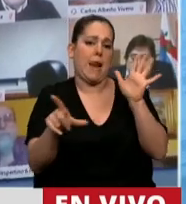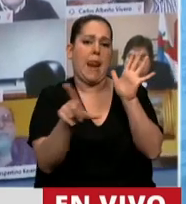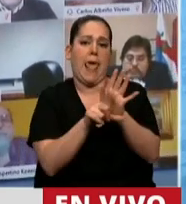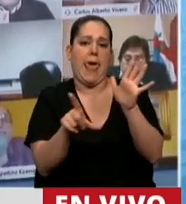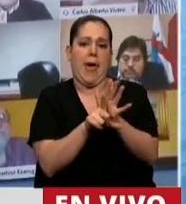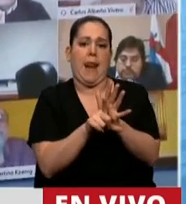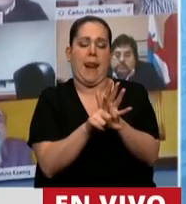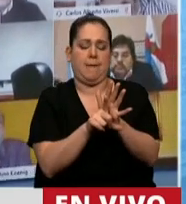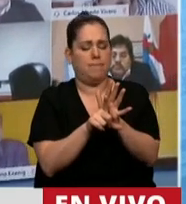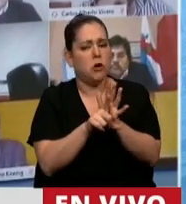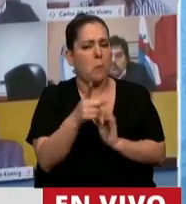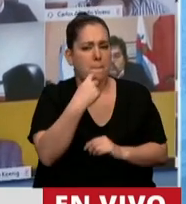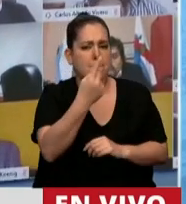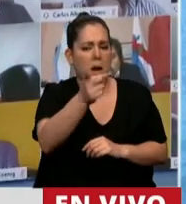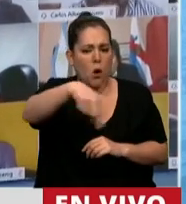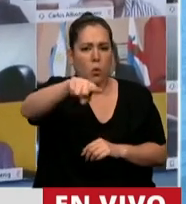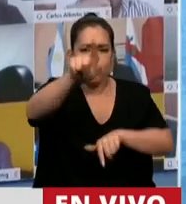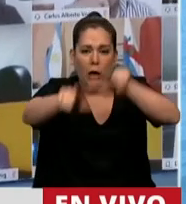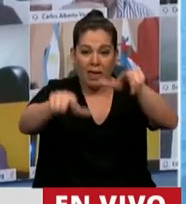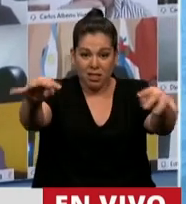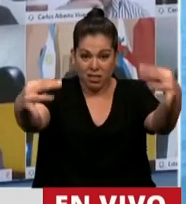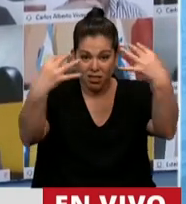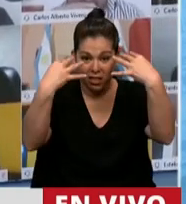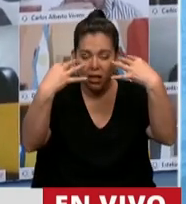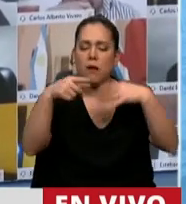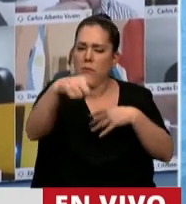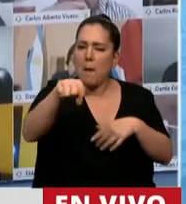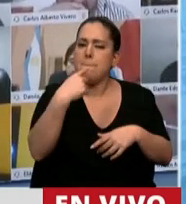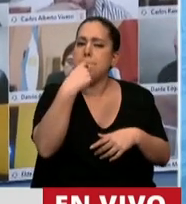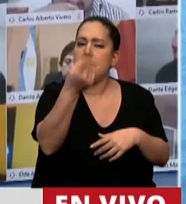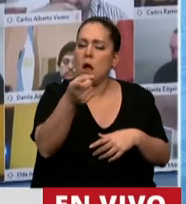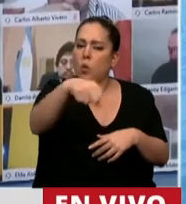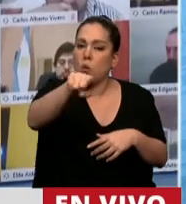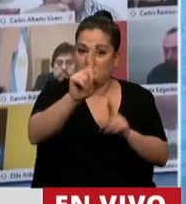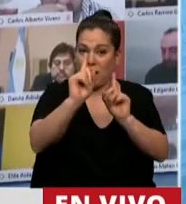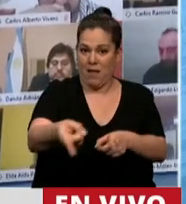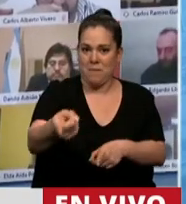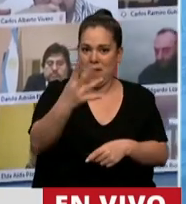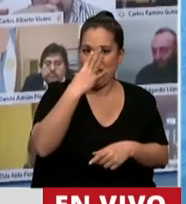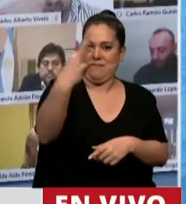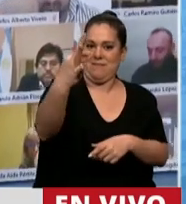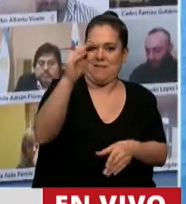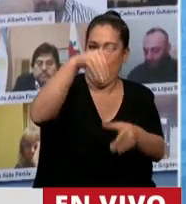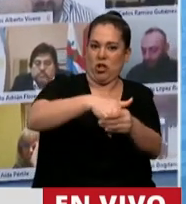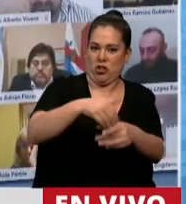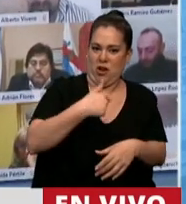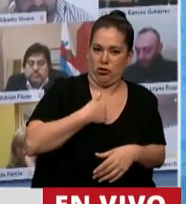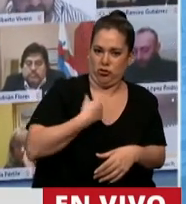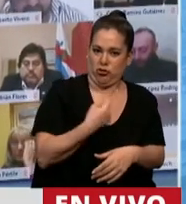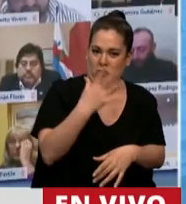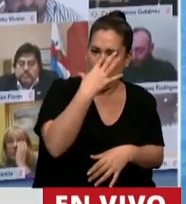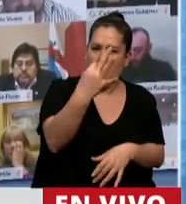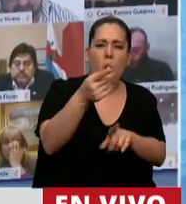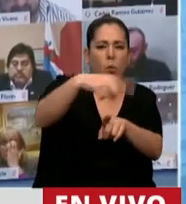Yo le pregunto a los ciudadanos que están en su casa, que también nos votaron a nosotros, escuchar a